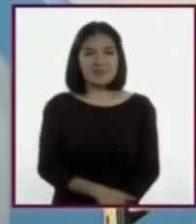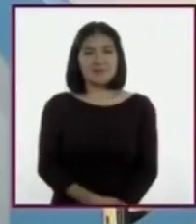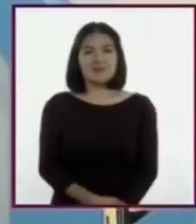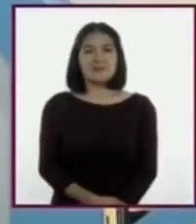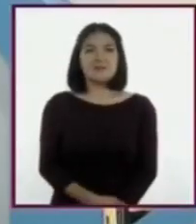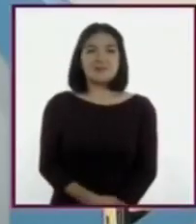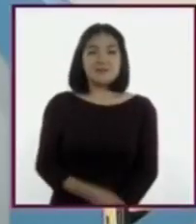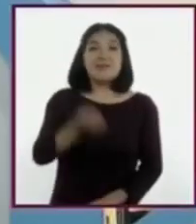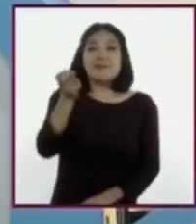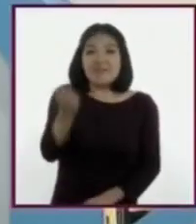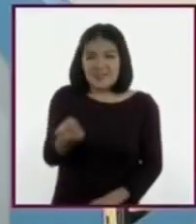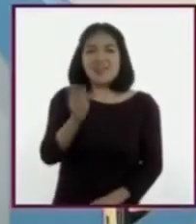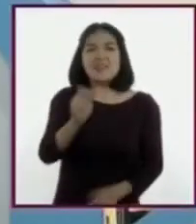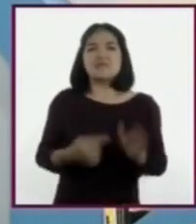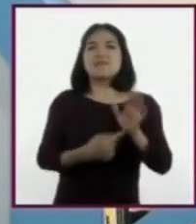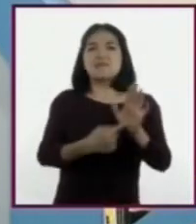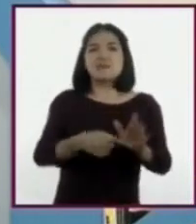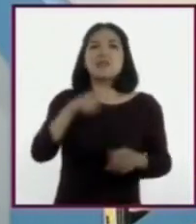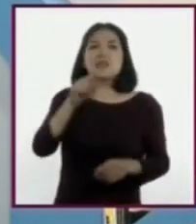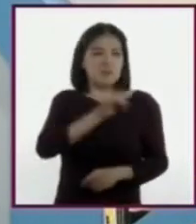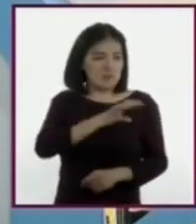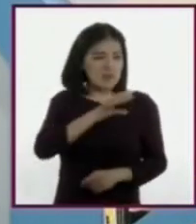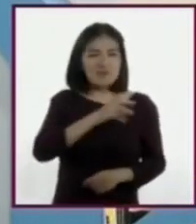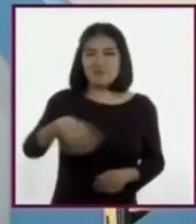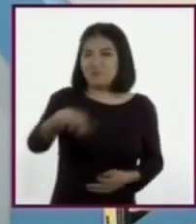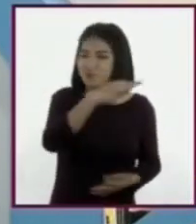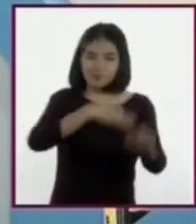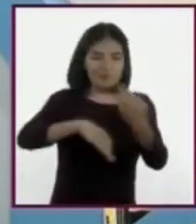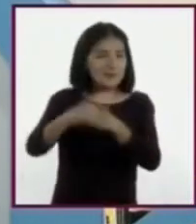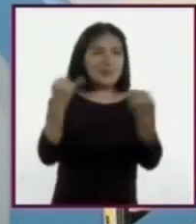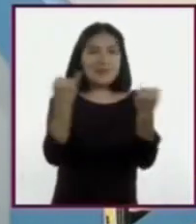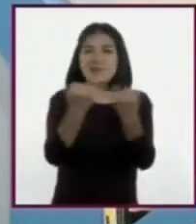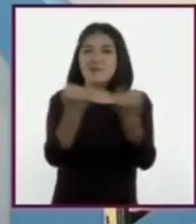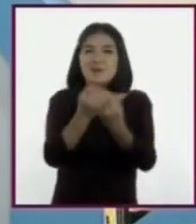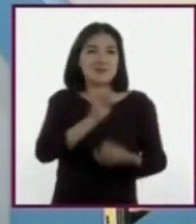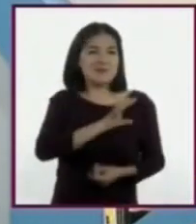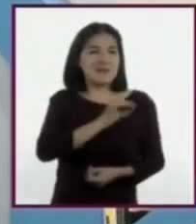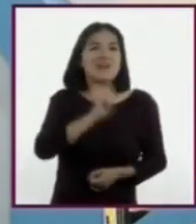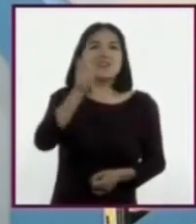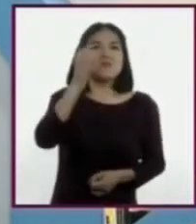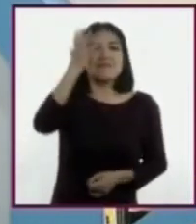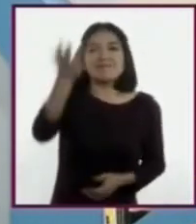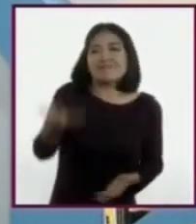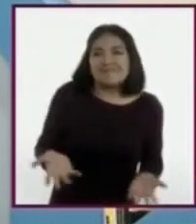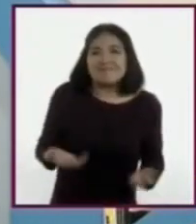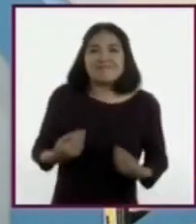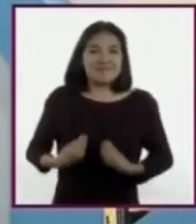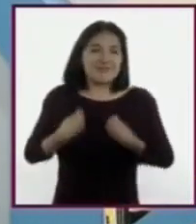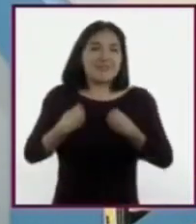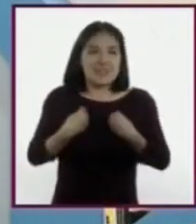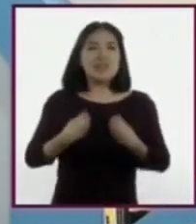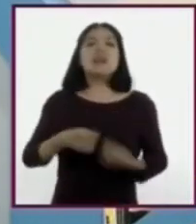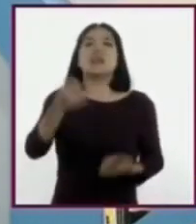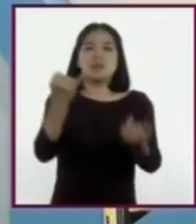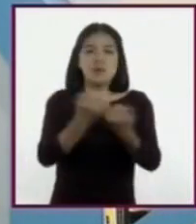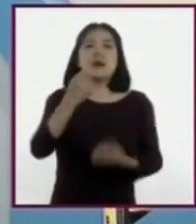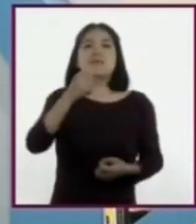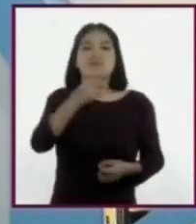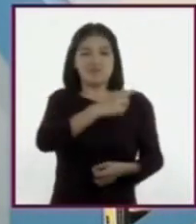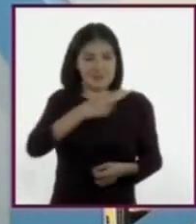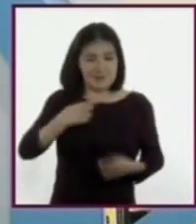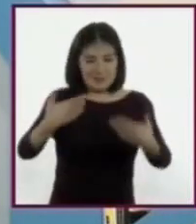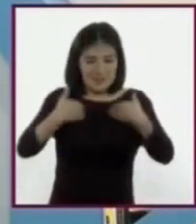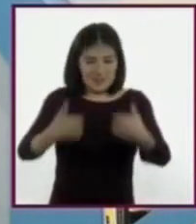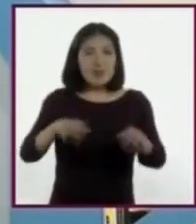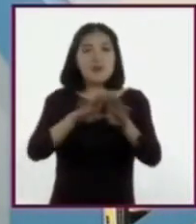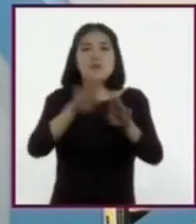Este es el miedo que compartimos muchos. Por eso, es importante entender las desigualdades sociales para